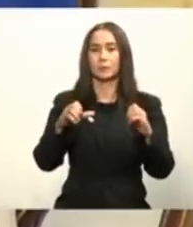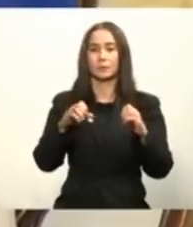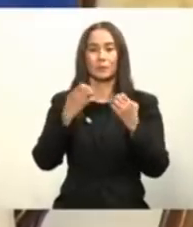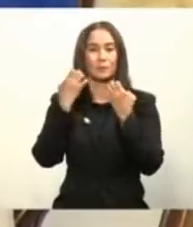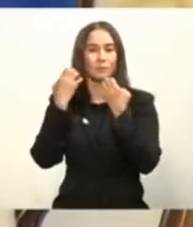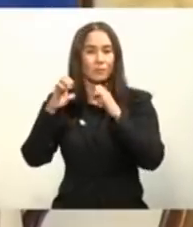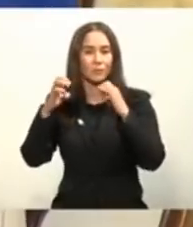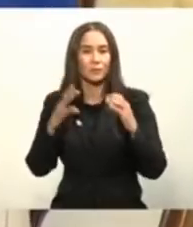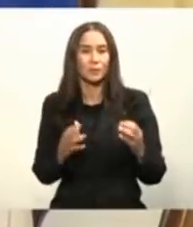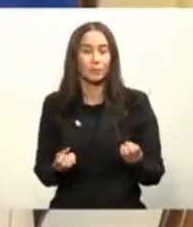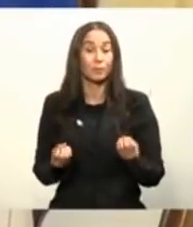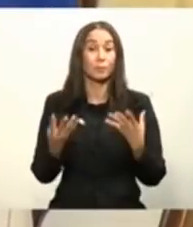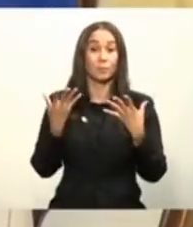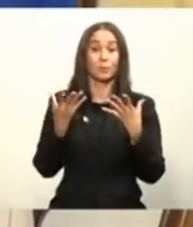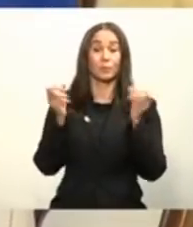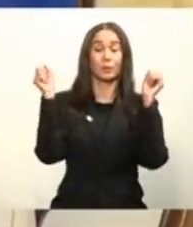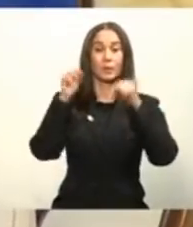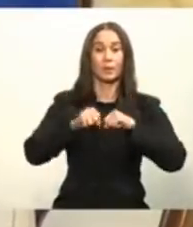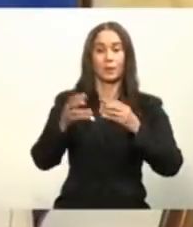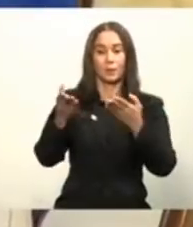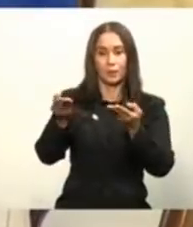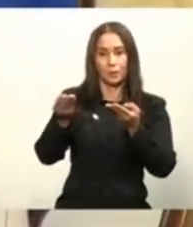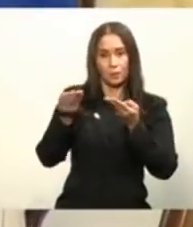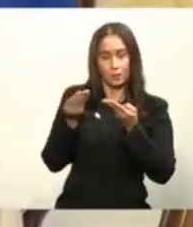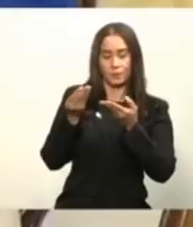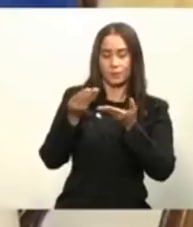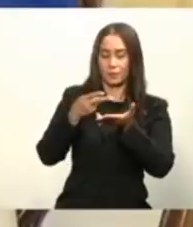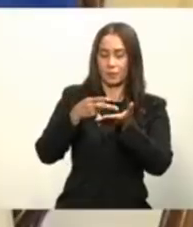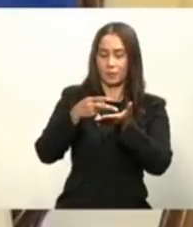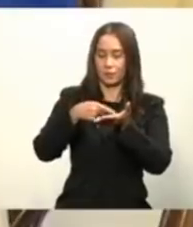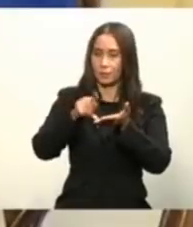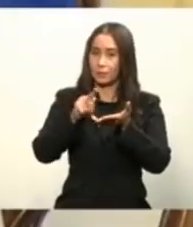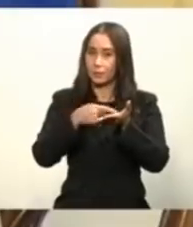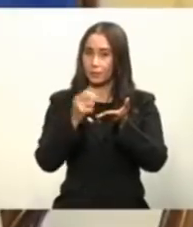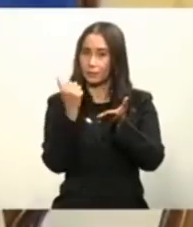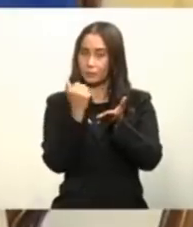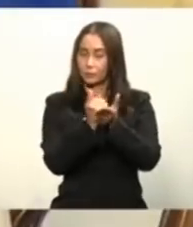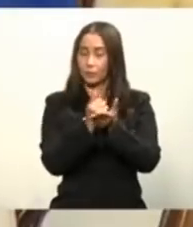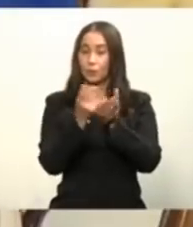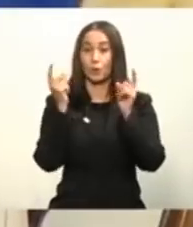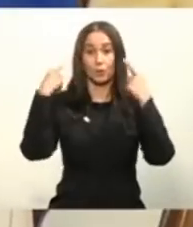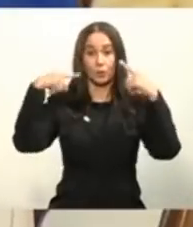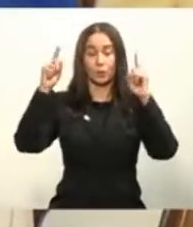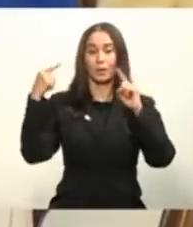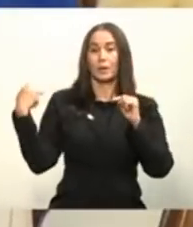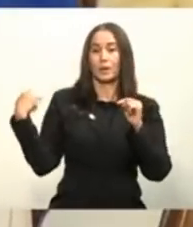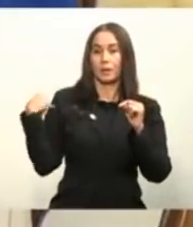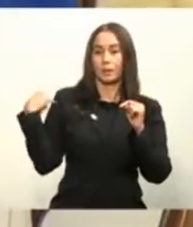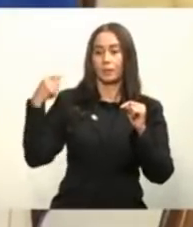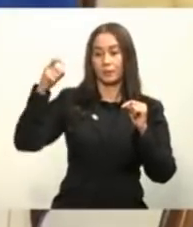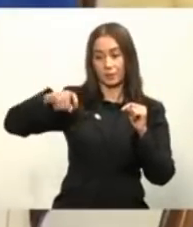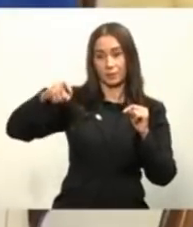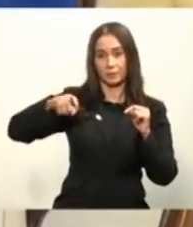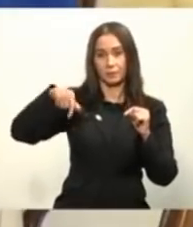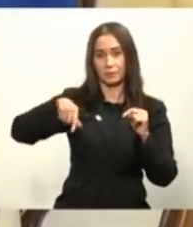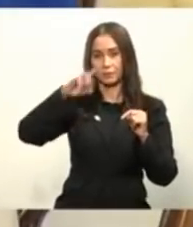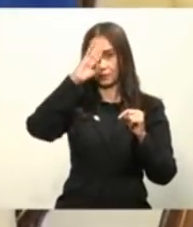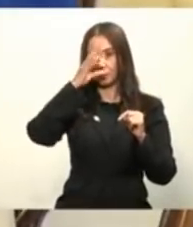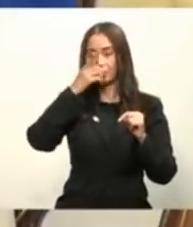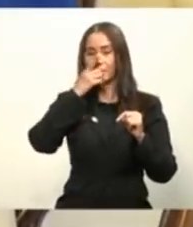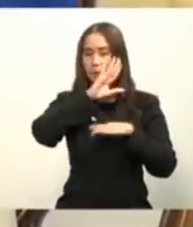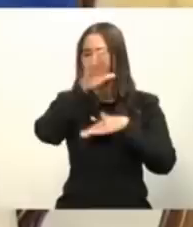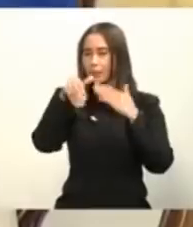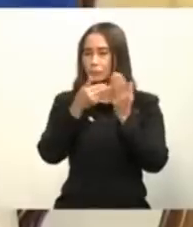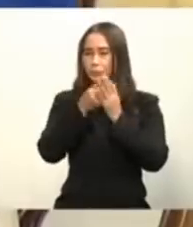poder nosotros conseguir contratar la cantidad de dosis de vacunas necesarias para todo el pueblo